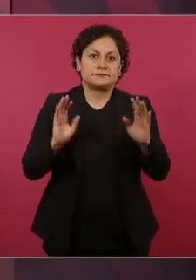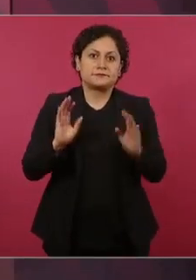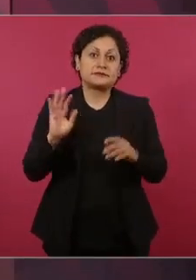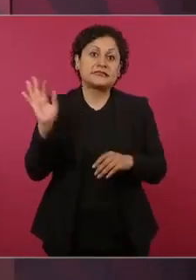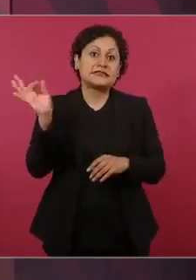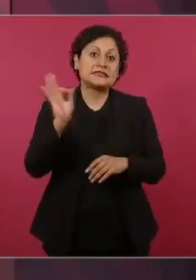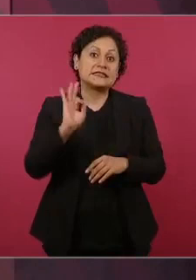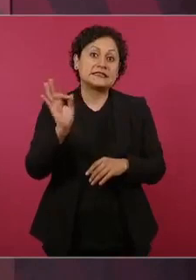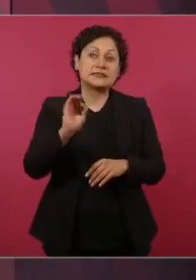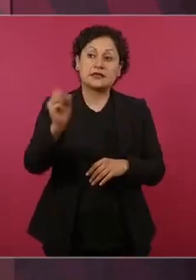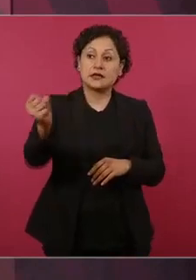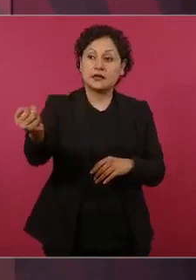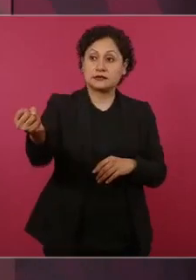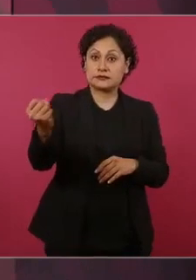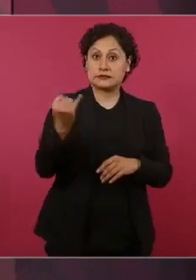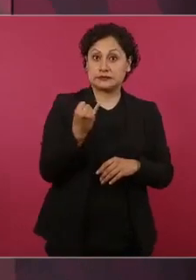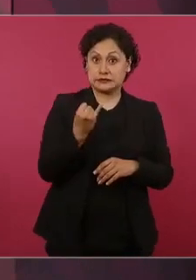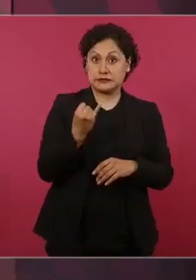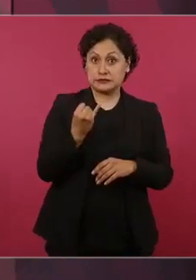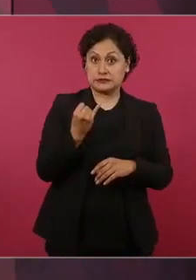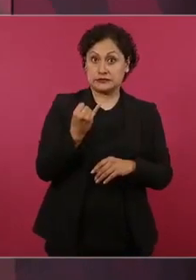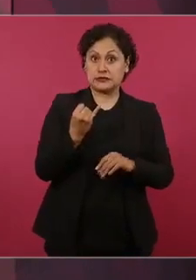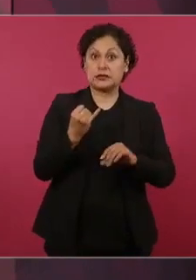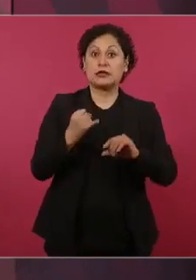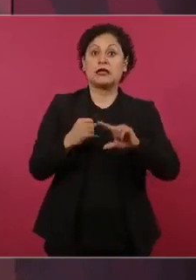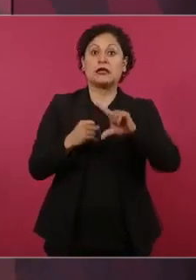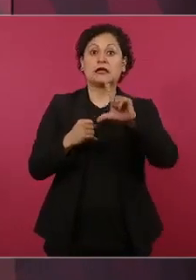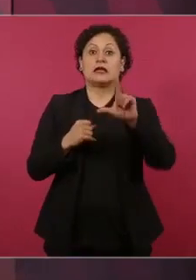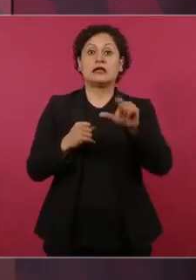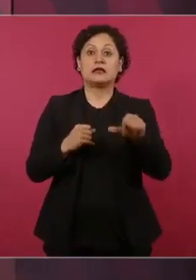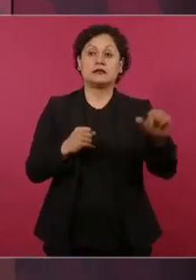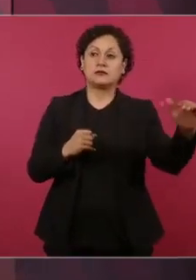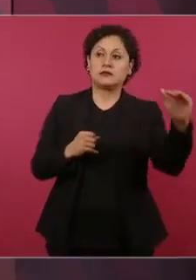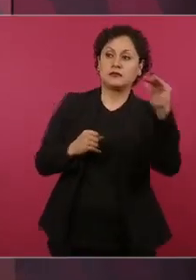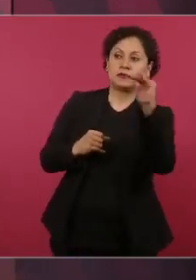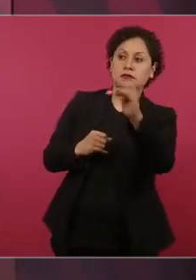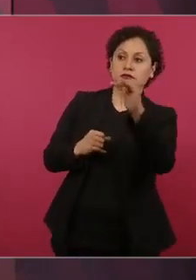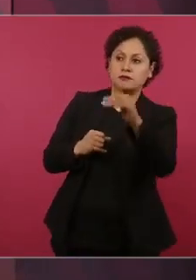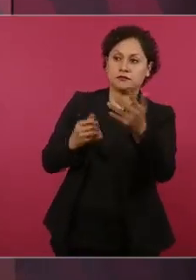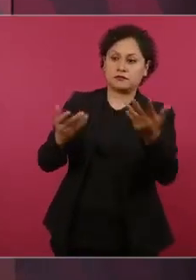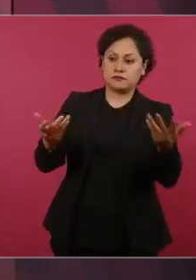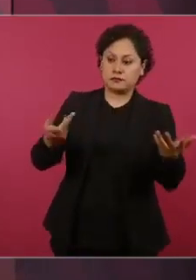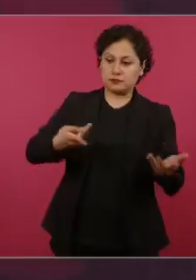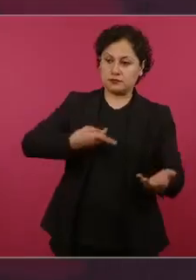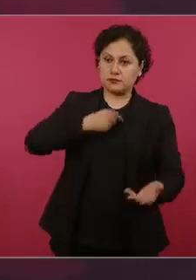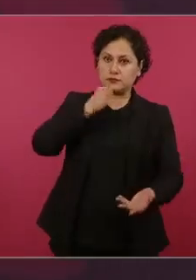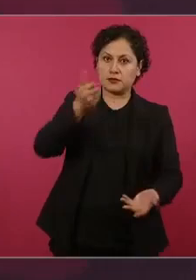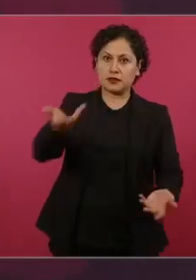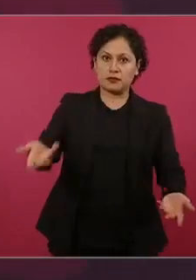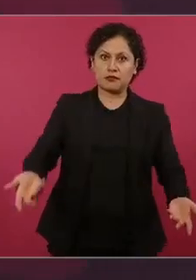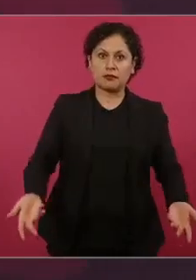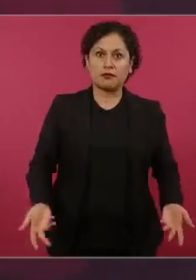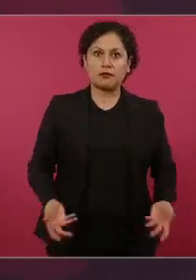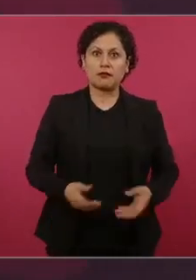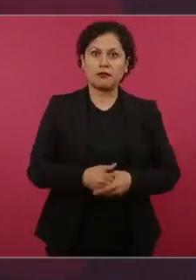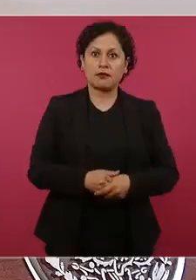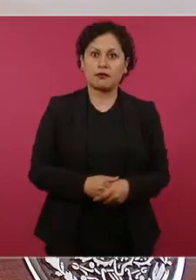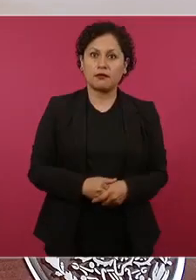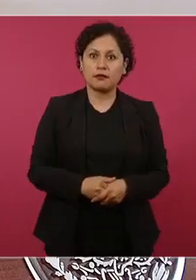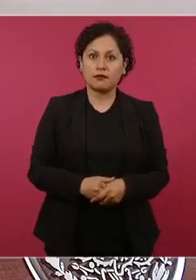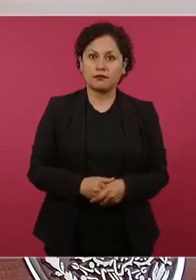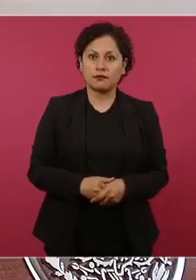han de haber dicho, si tú no te mandas sola, y